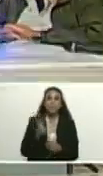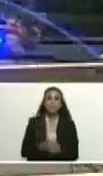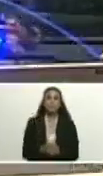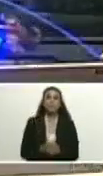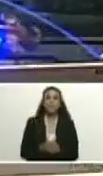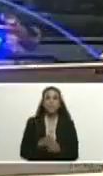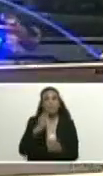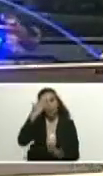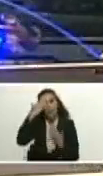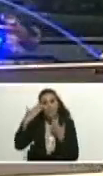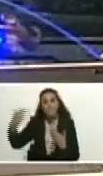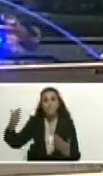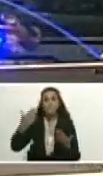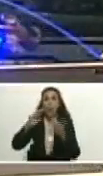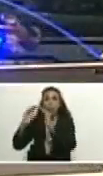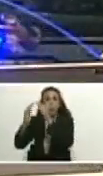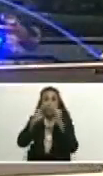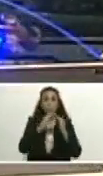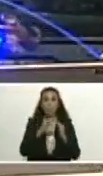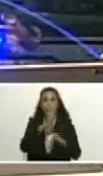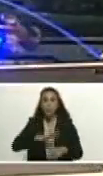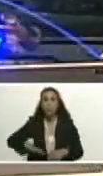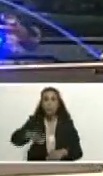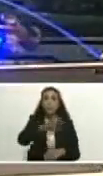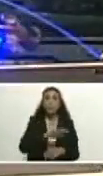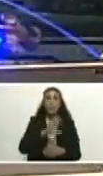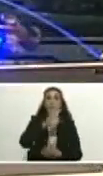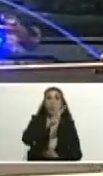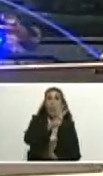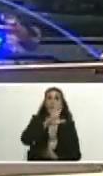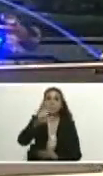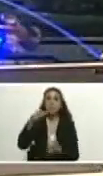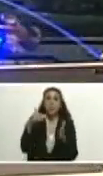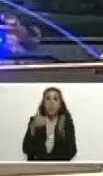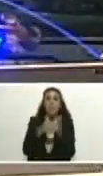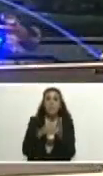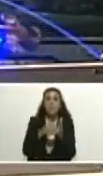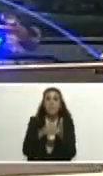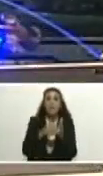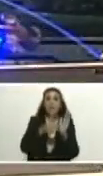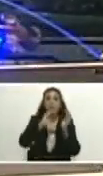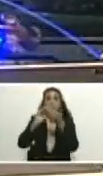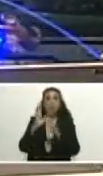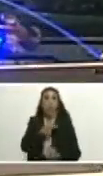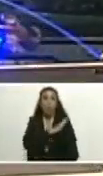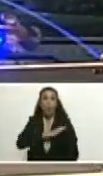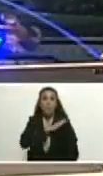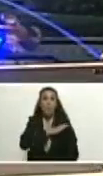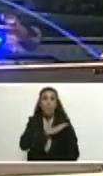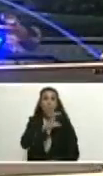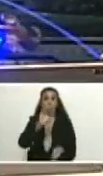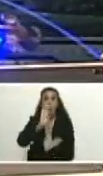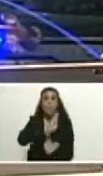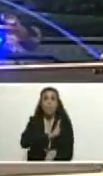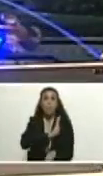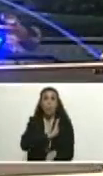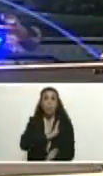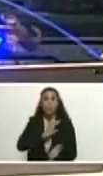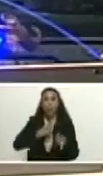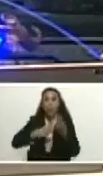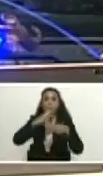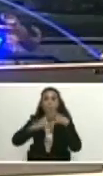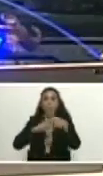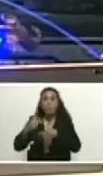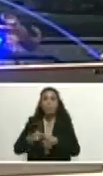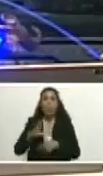todas las comunidades del país a los más de 45 mil comités locales de abastecimiento y producción